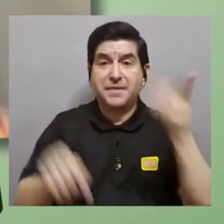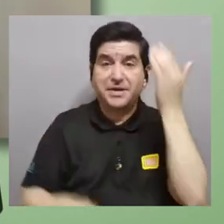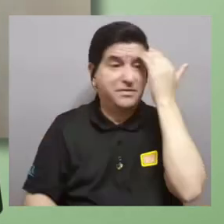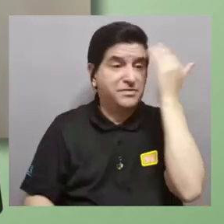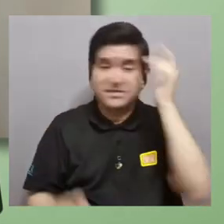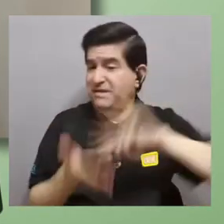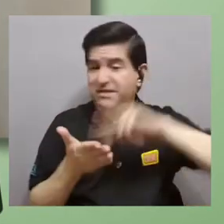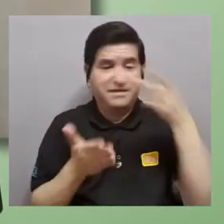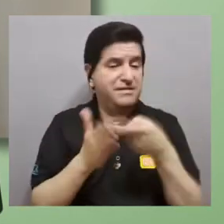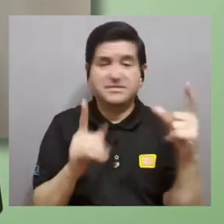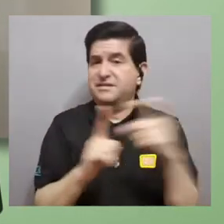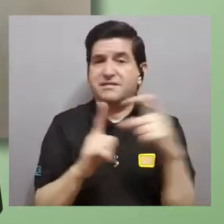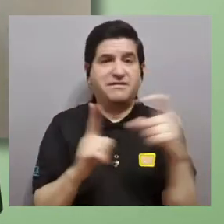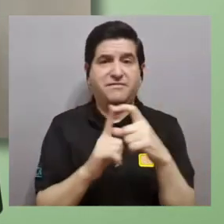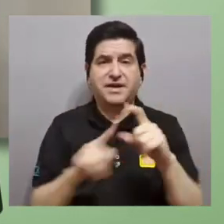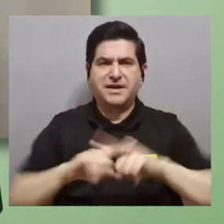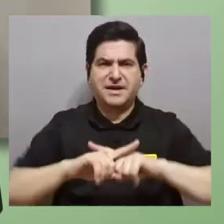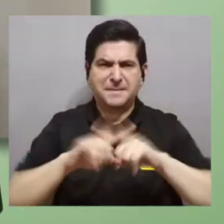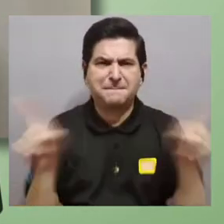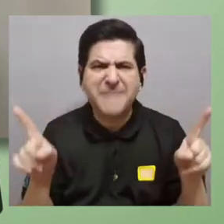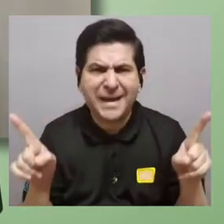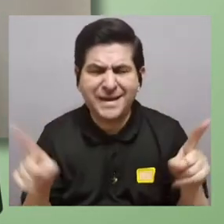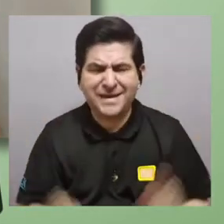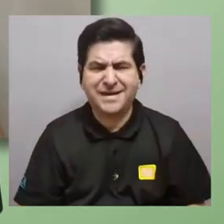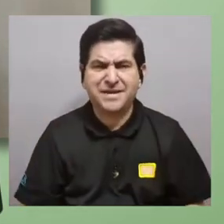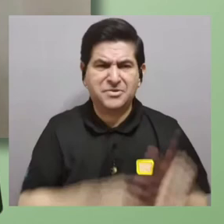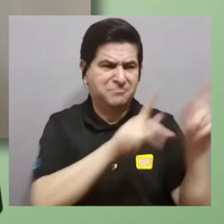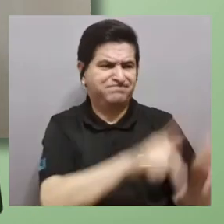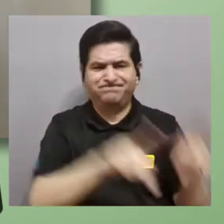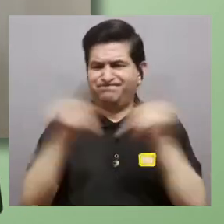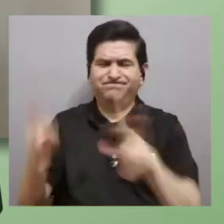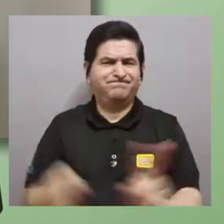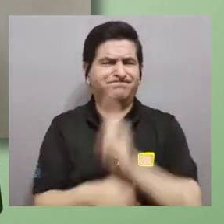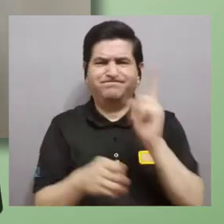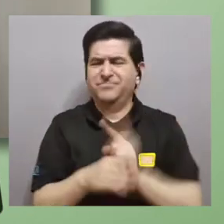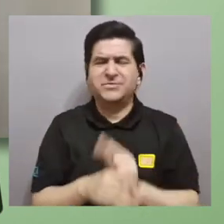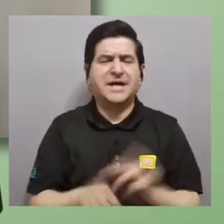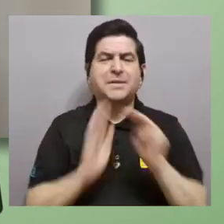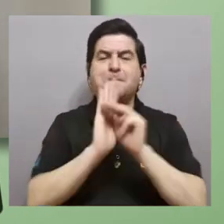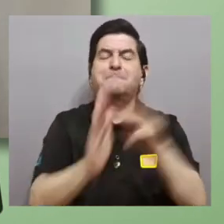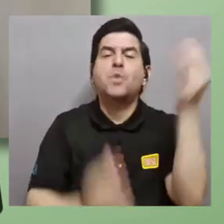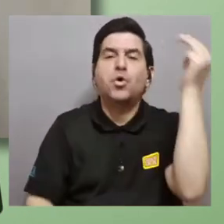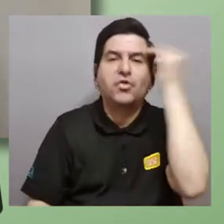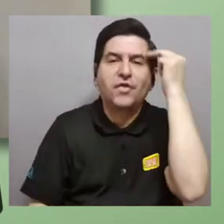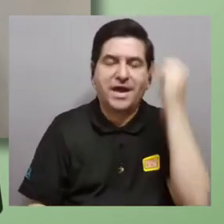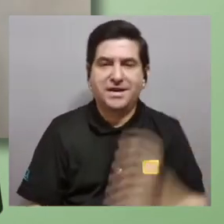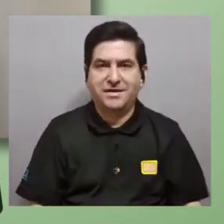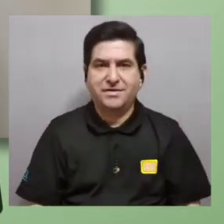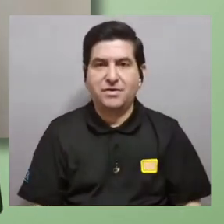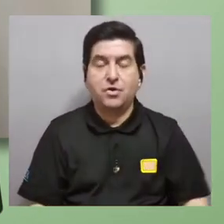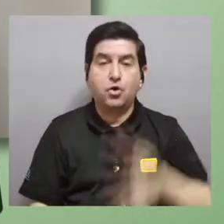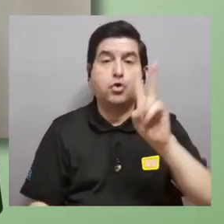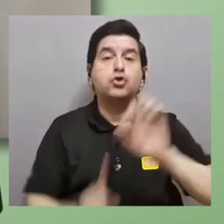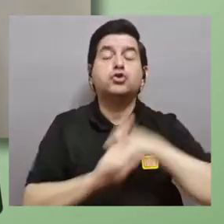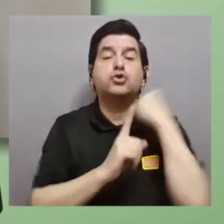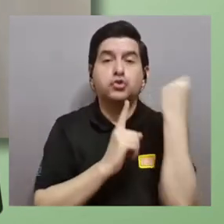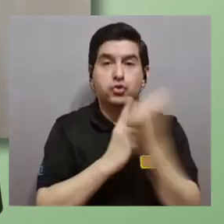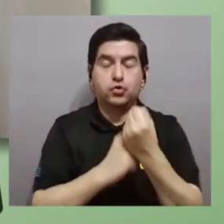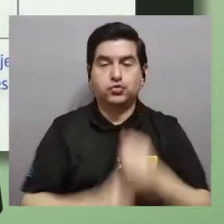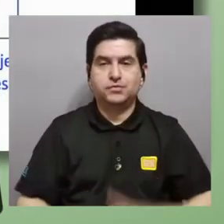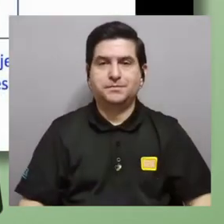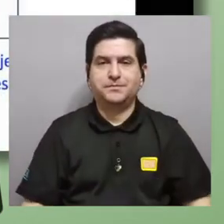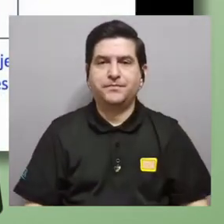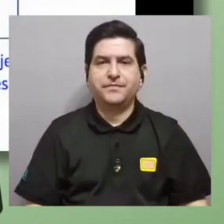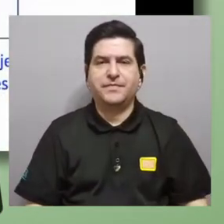la palabra quiere decir pero no estamos logrando que las personas utilicen modelos mentales nos lleva a dos situaciones